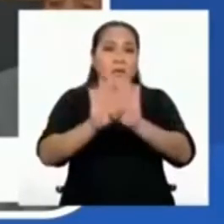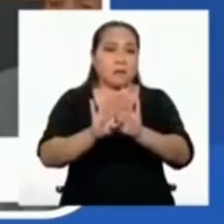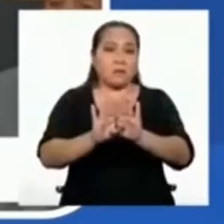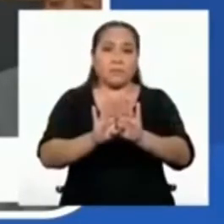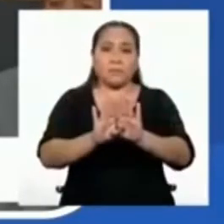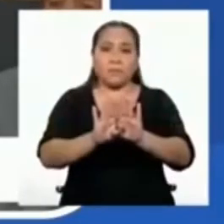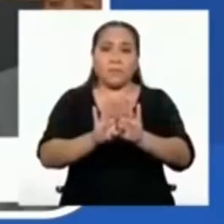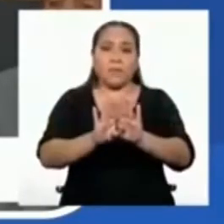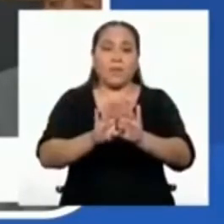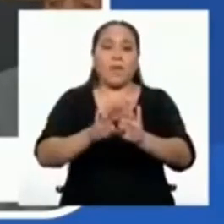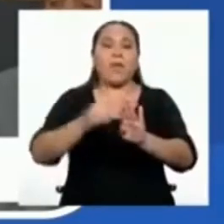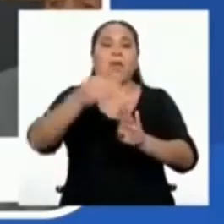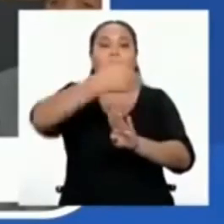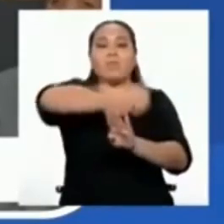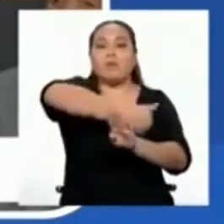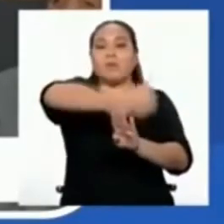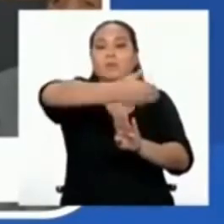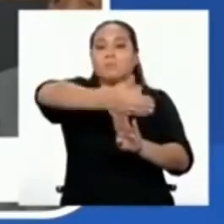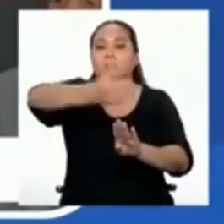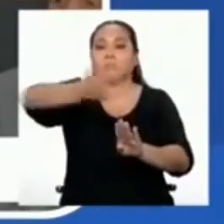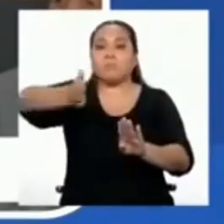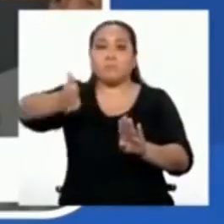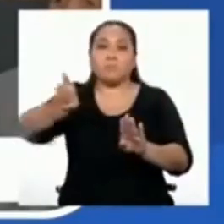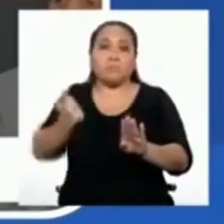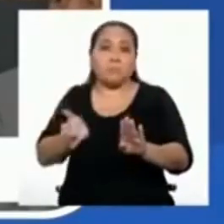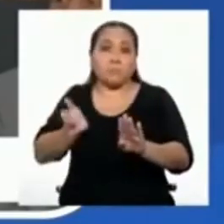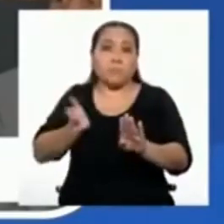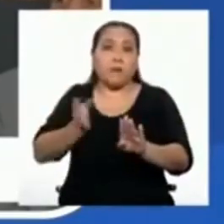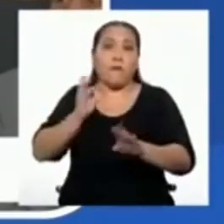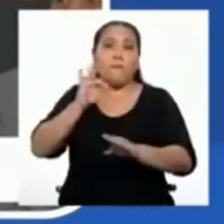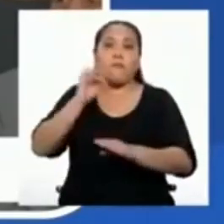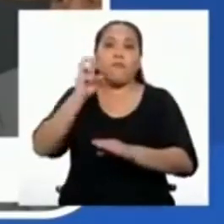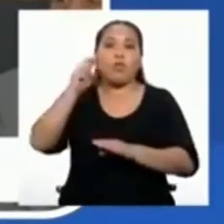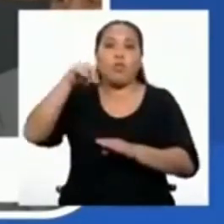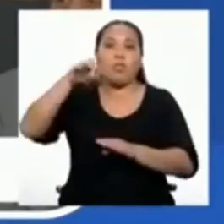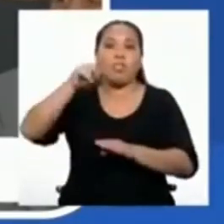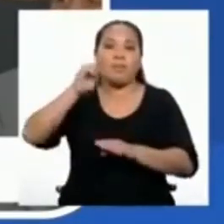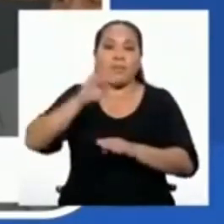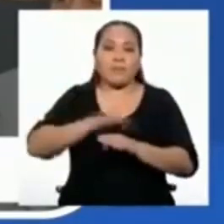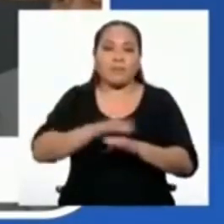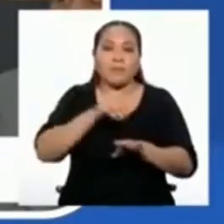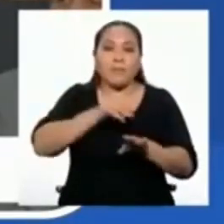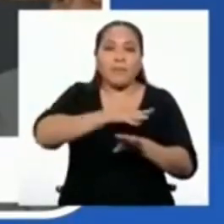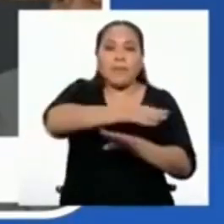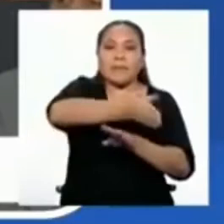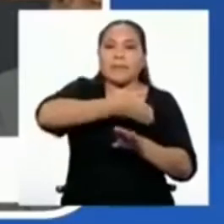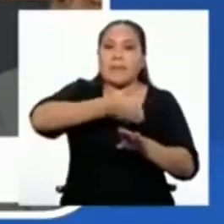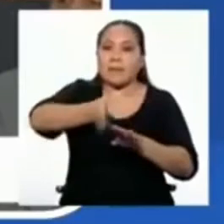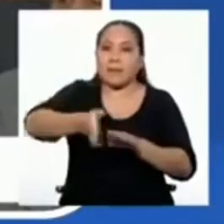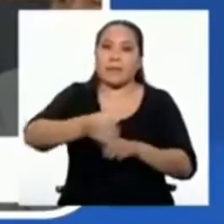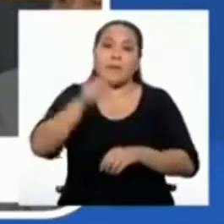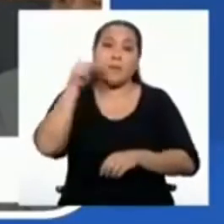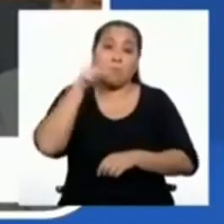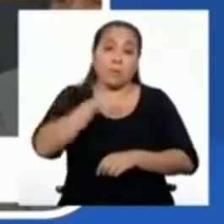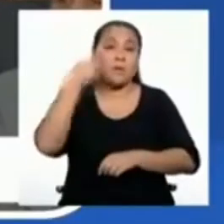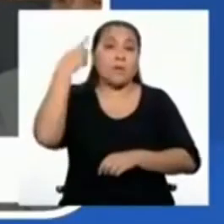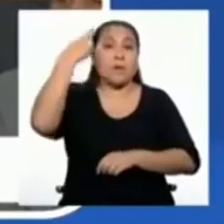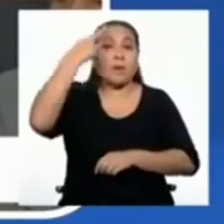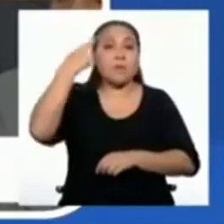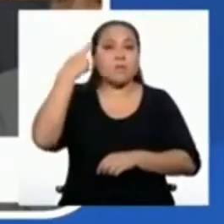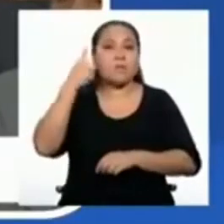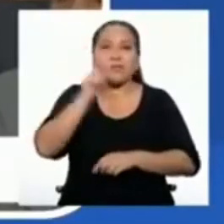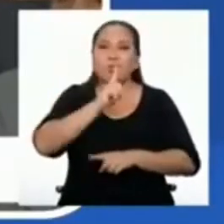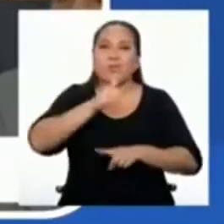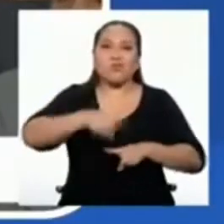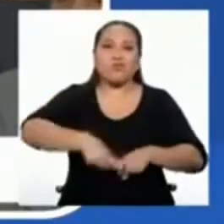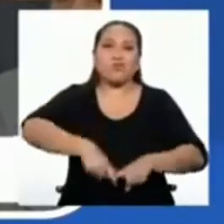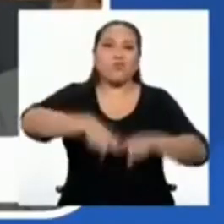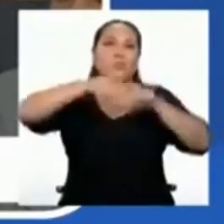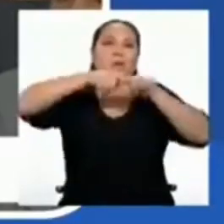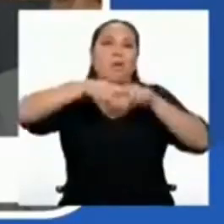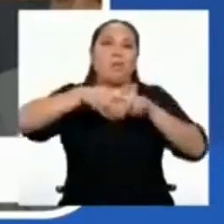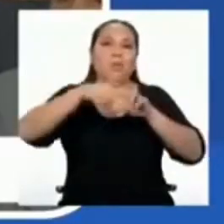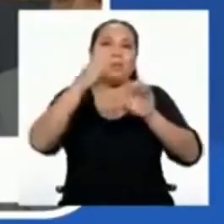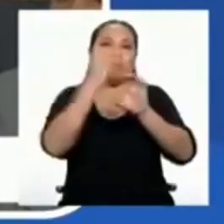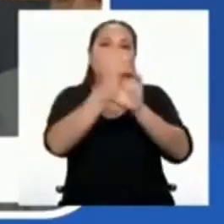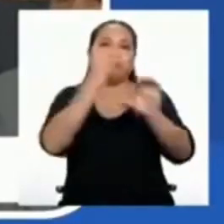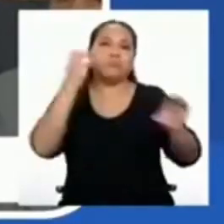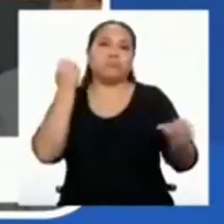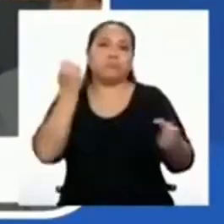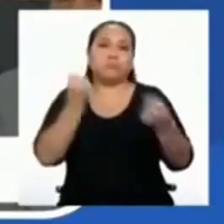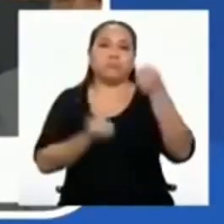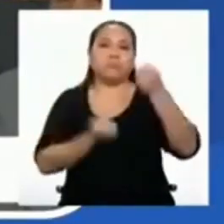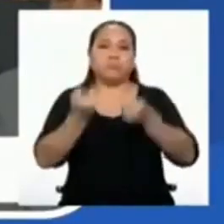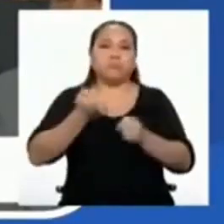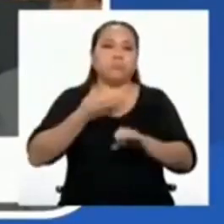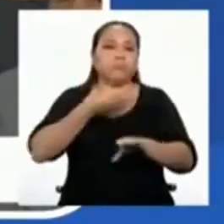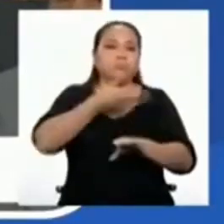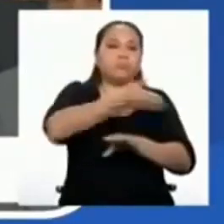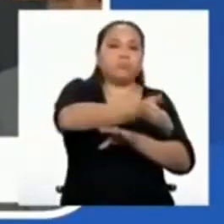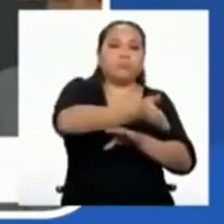de las fronteras, en virtud de lo cual queda suspendido el transporte internacional de